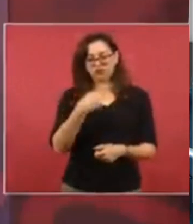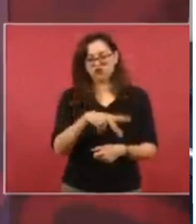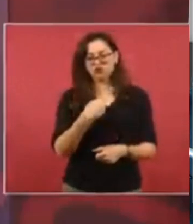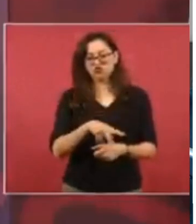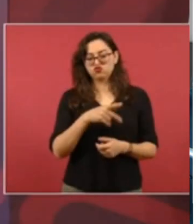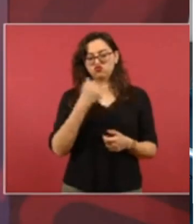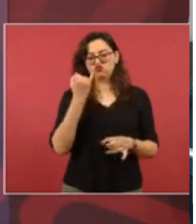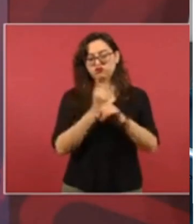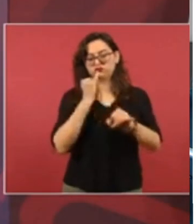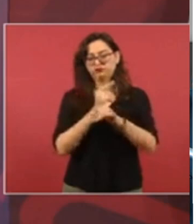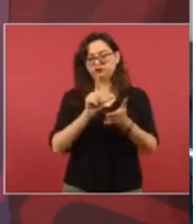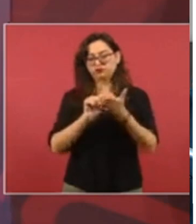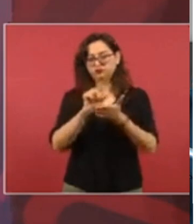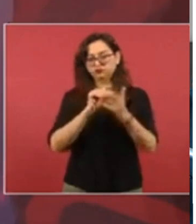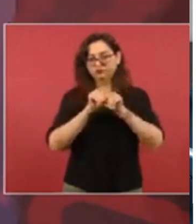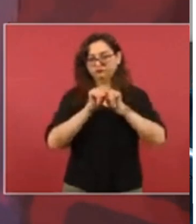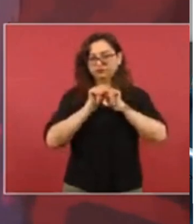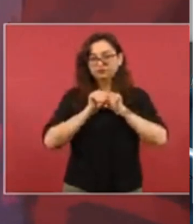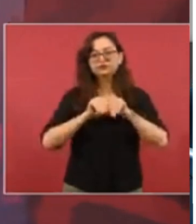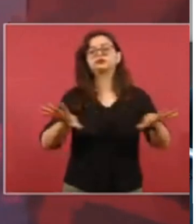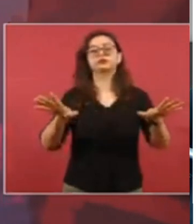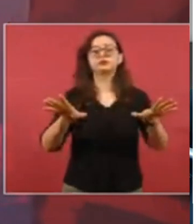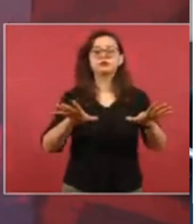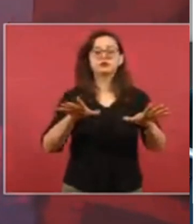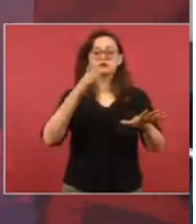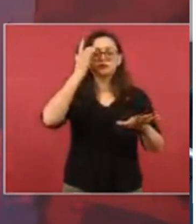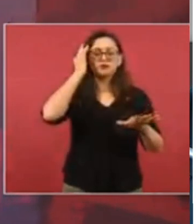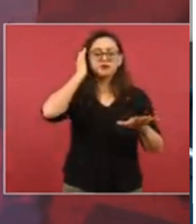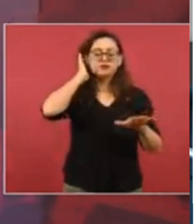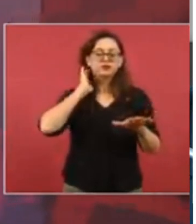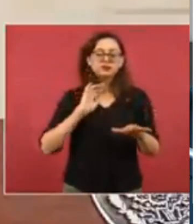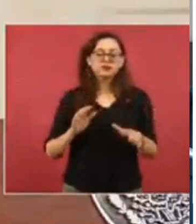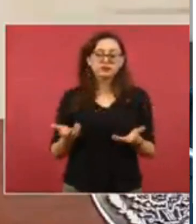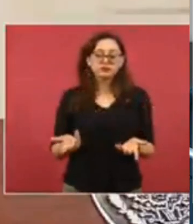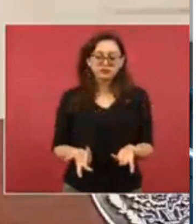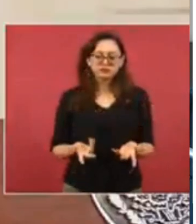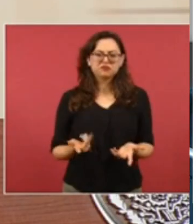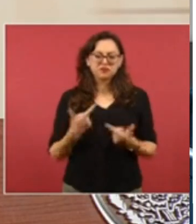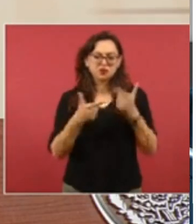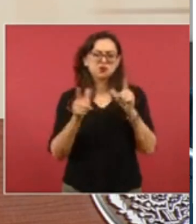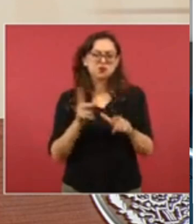Presidente de un partido conservador,